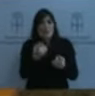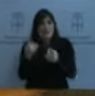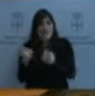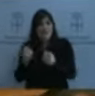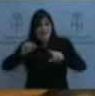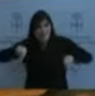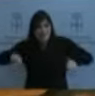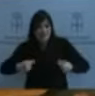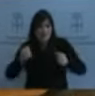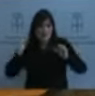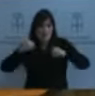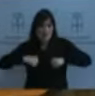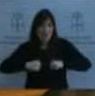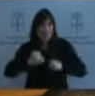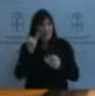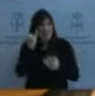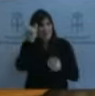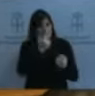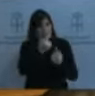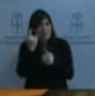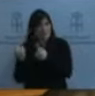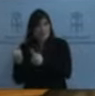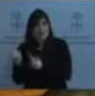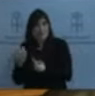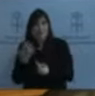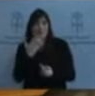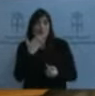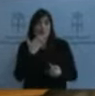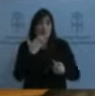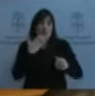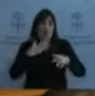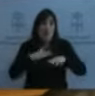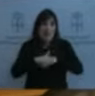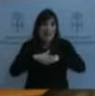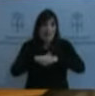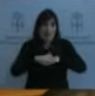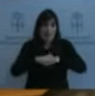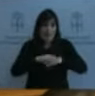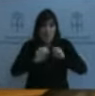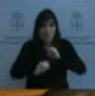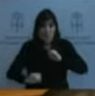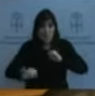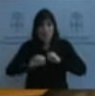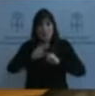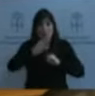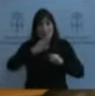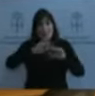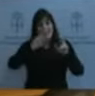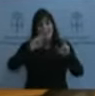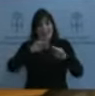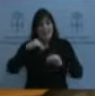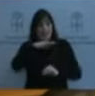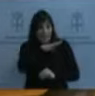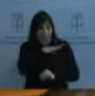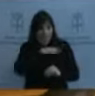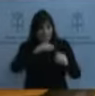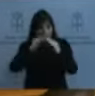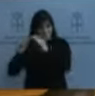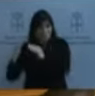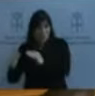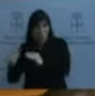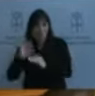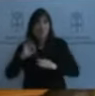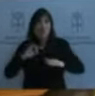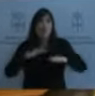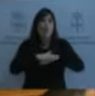como despliegue de fibra óptica en Tebongo, en Cangas de Narcea, en el Polígono, extensión de cobertura de la red de fibra óptica hasta el